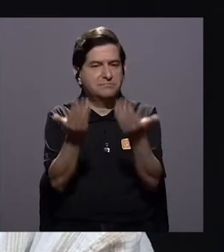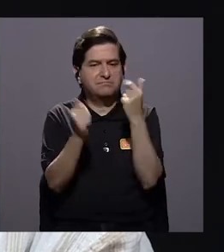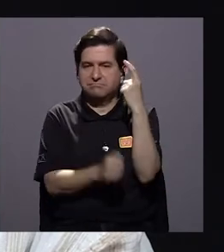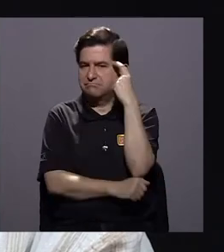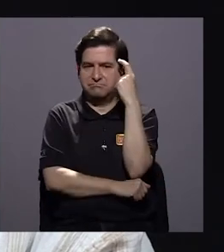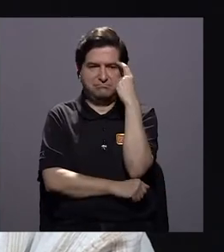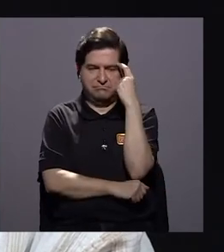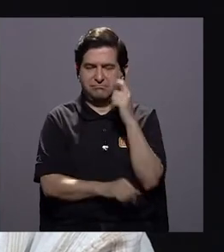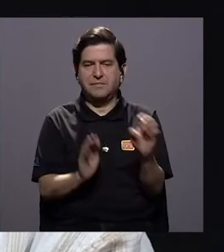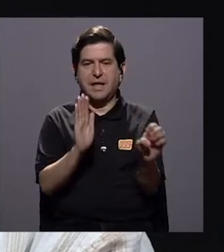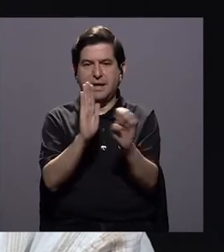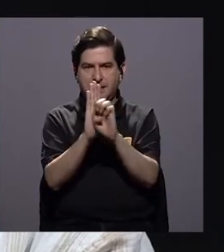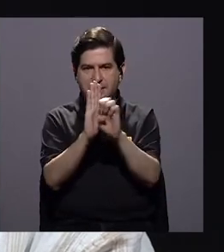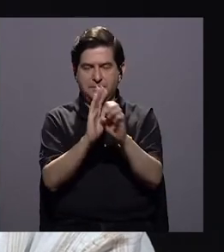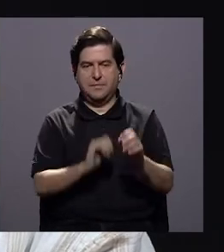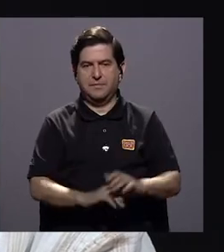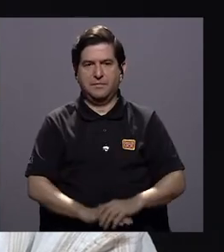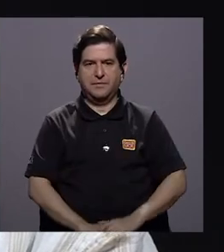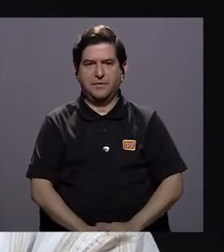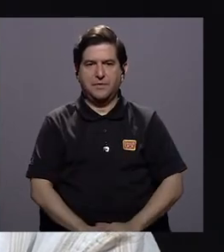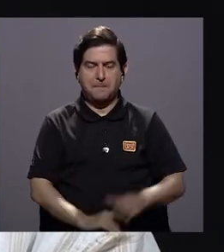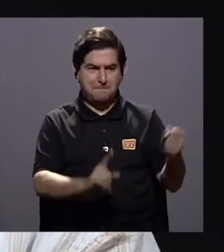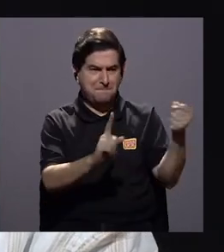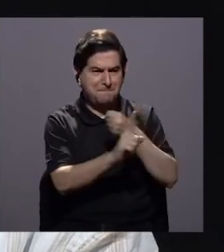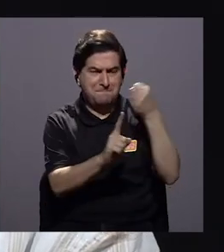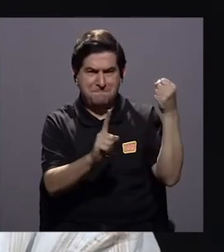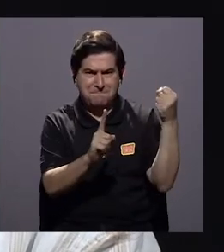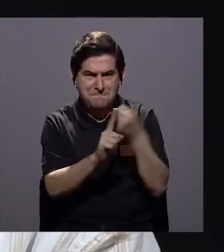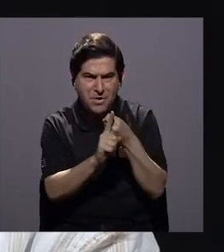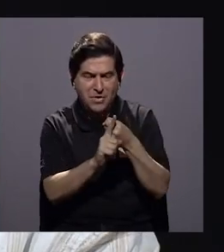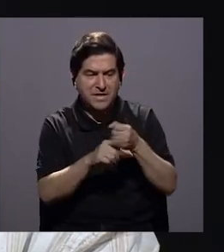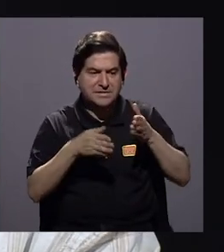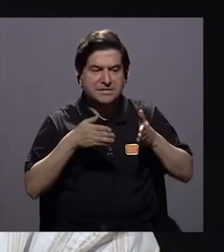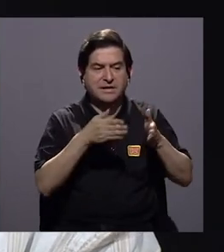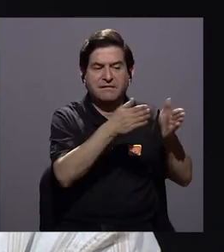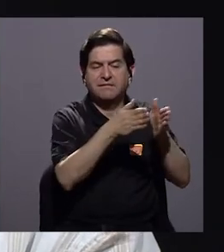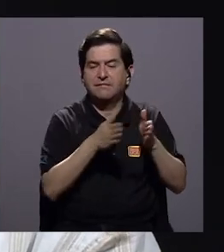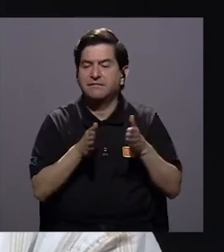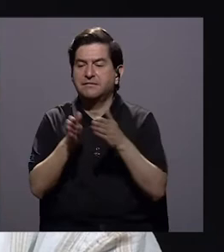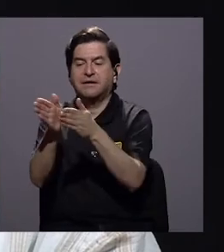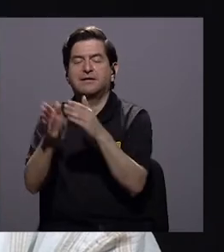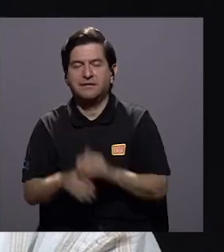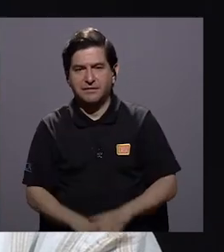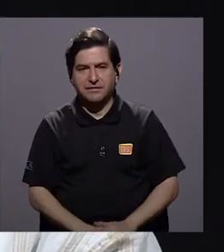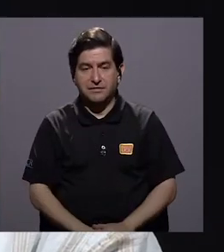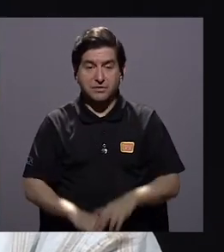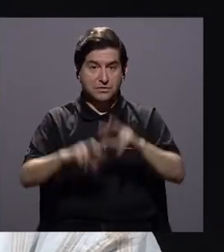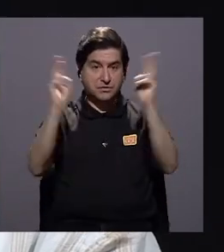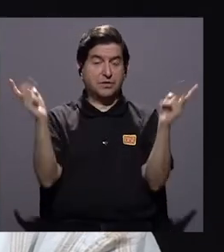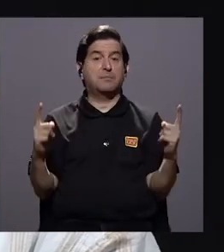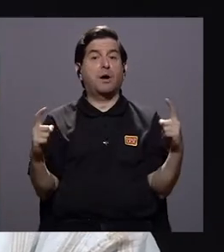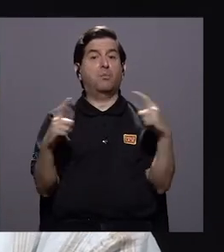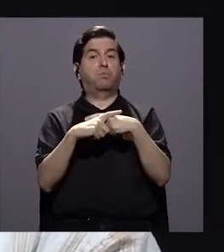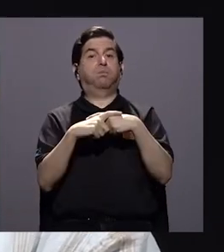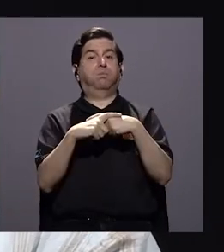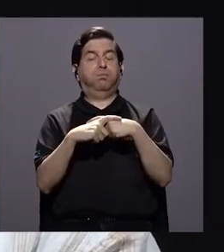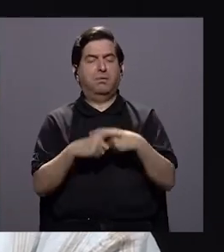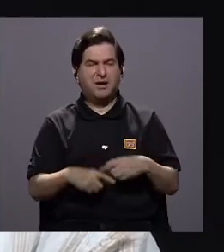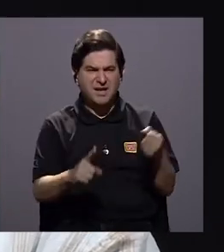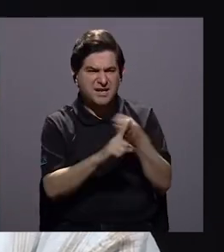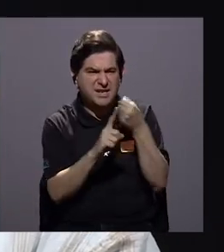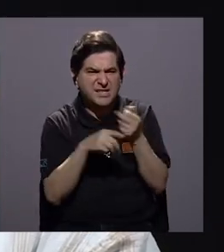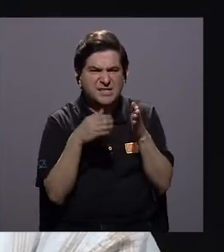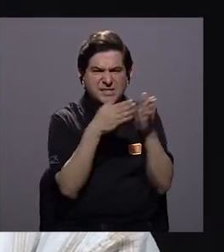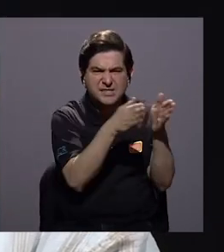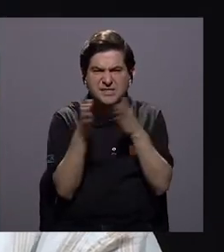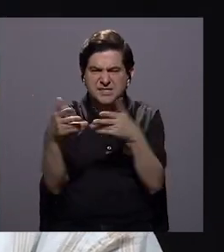quiere pensar. Por ejemplo, la violencia en las carreteras, por ejemplo, porque es un tema complicado, la violencia en